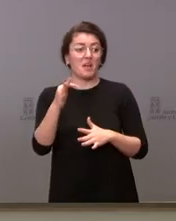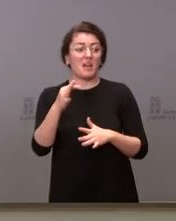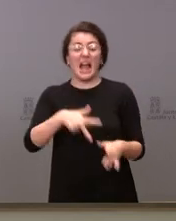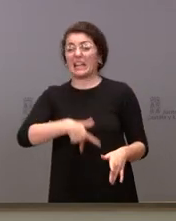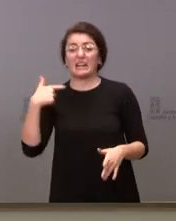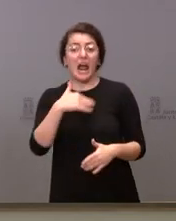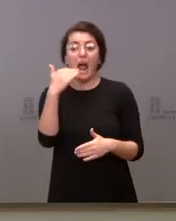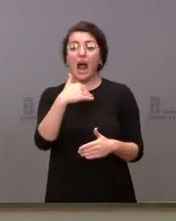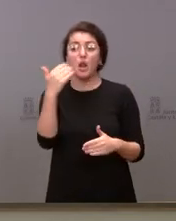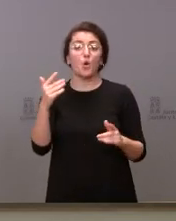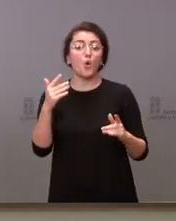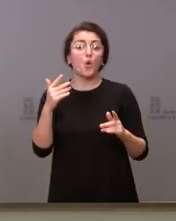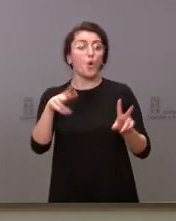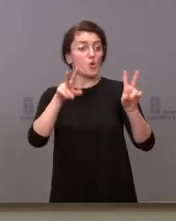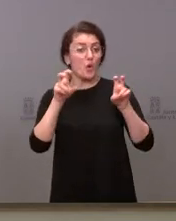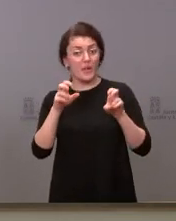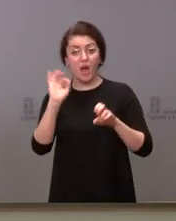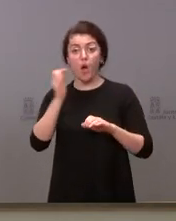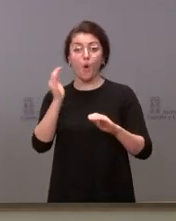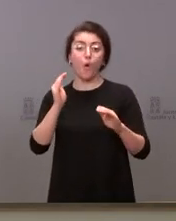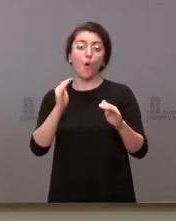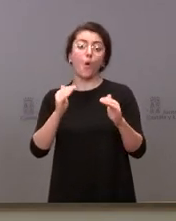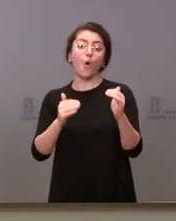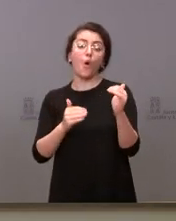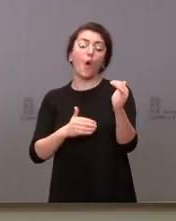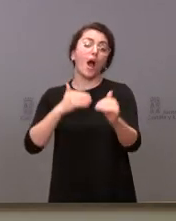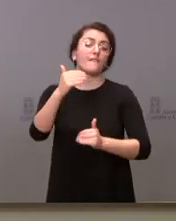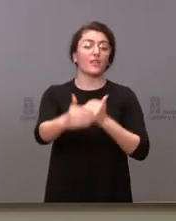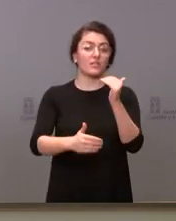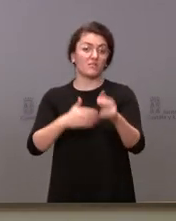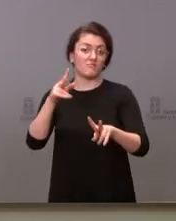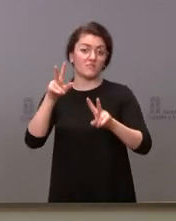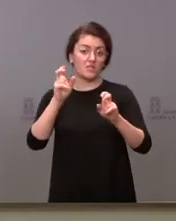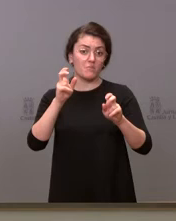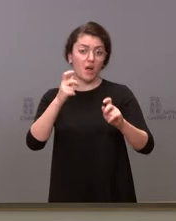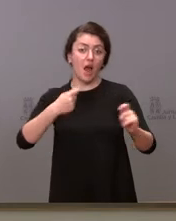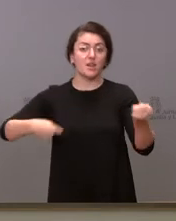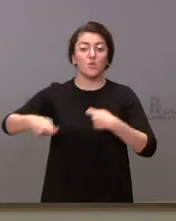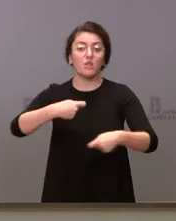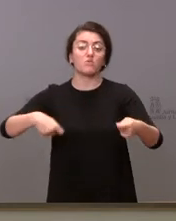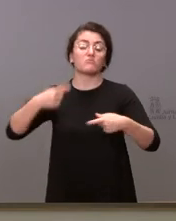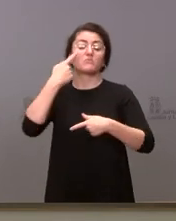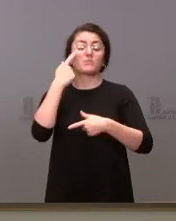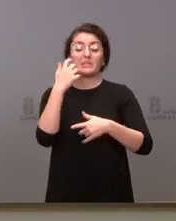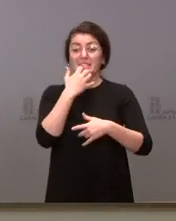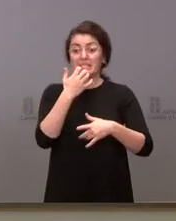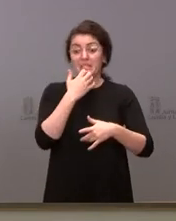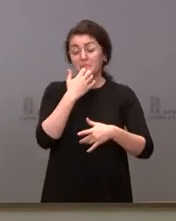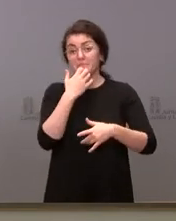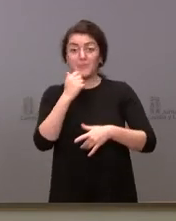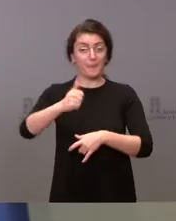en la negociación que nos pueda transmitir y si son más o menos optimistas que la semana pasada. Gracias.